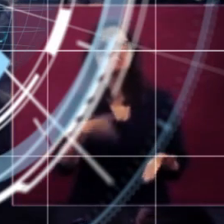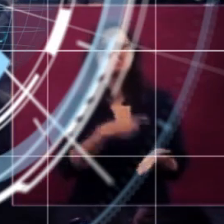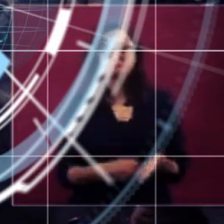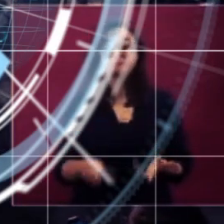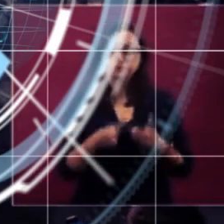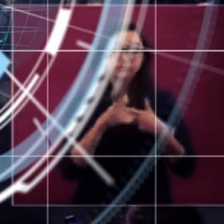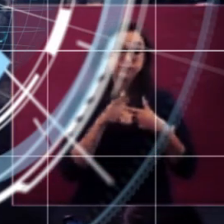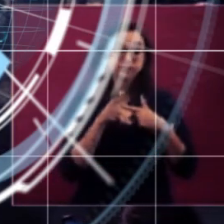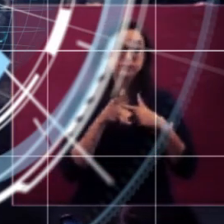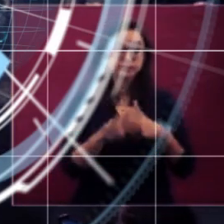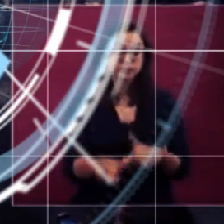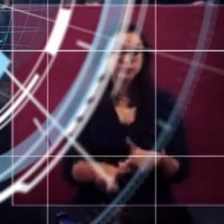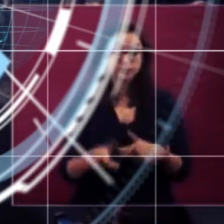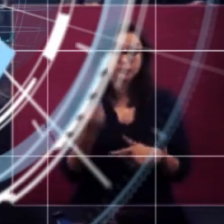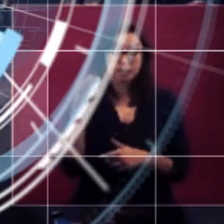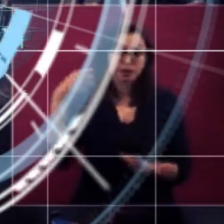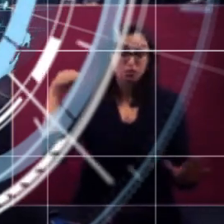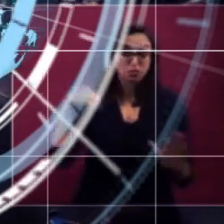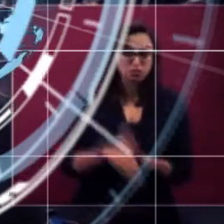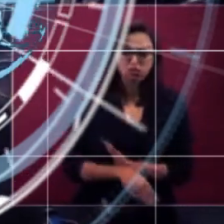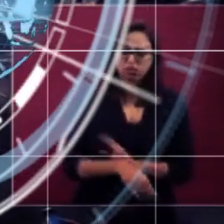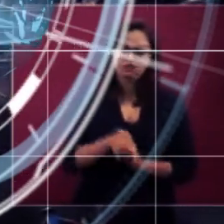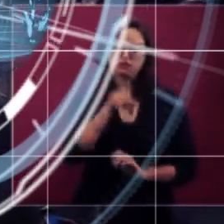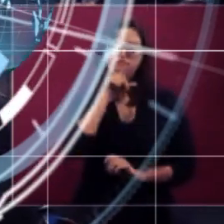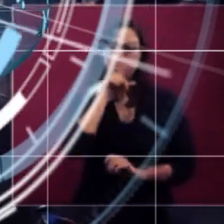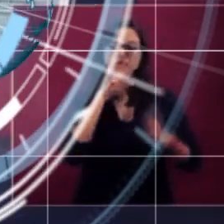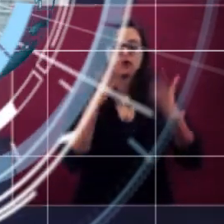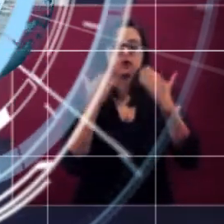¿Cómo se va